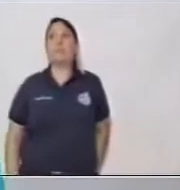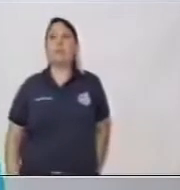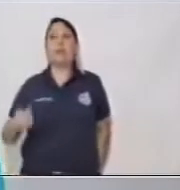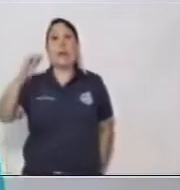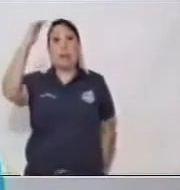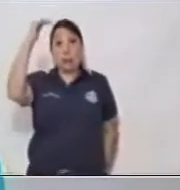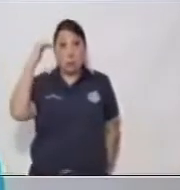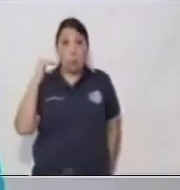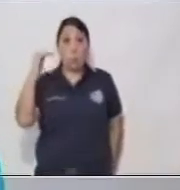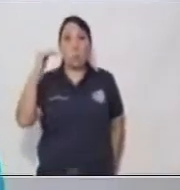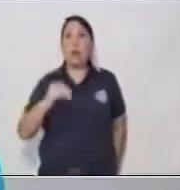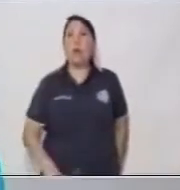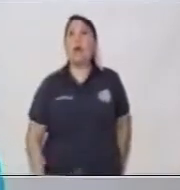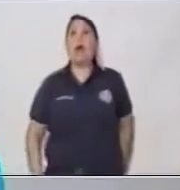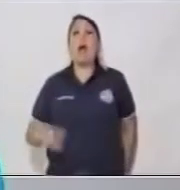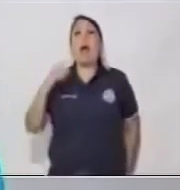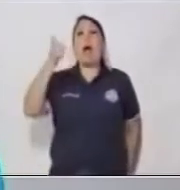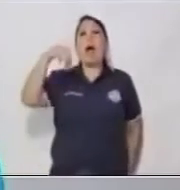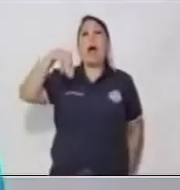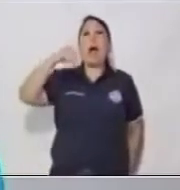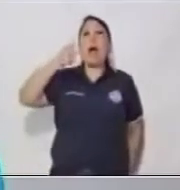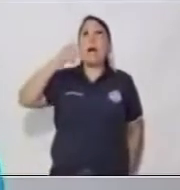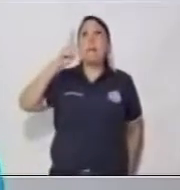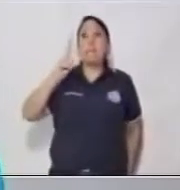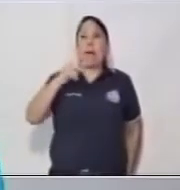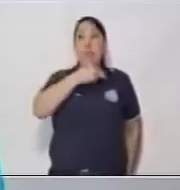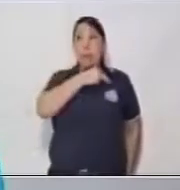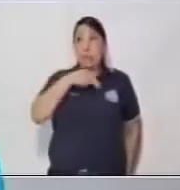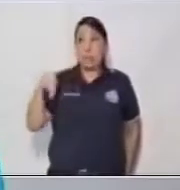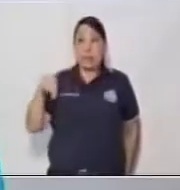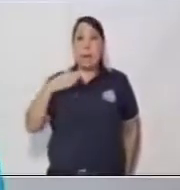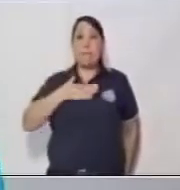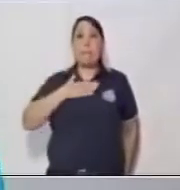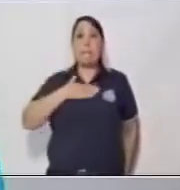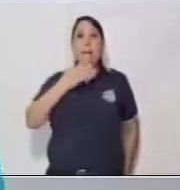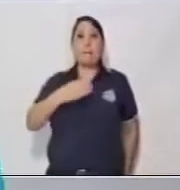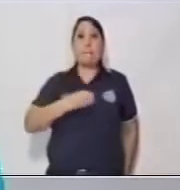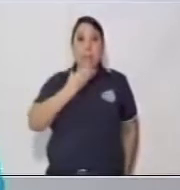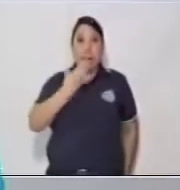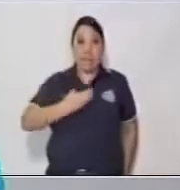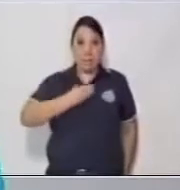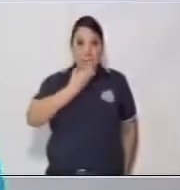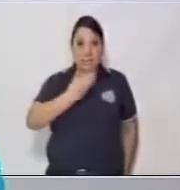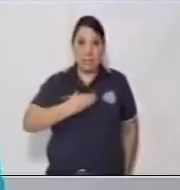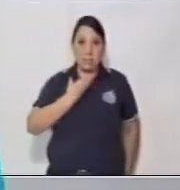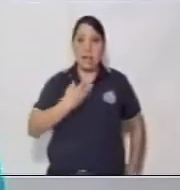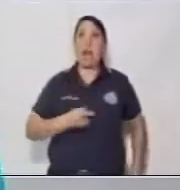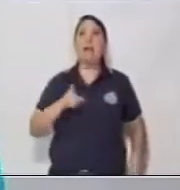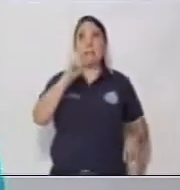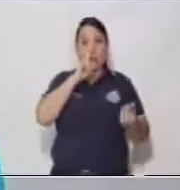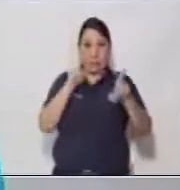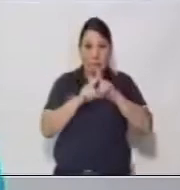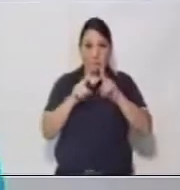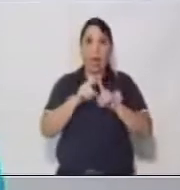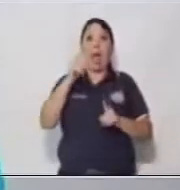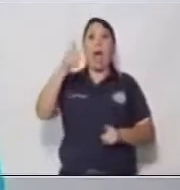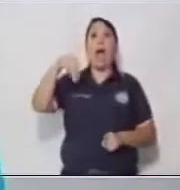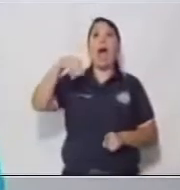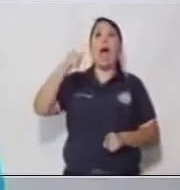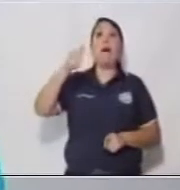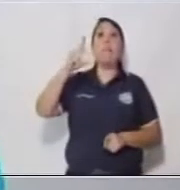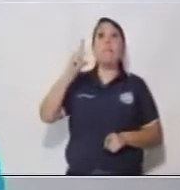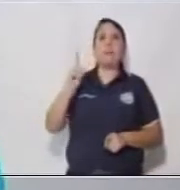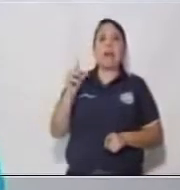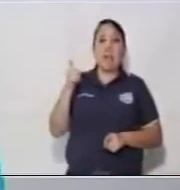dice, Amada se llama mi maestra. También acá utilice la regla